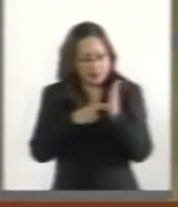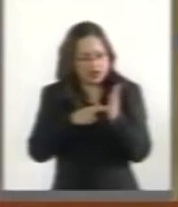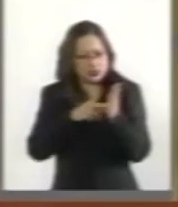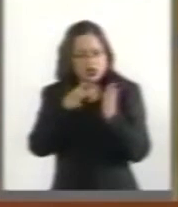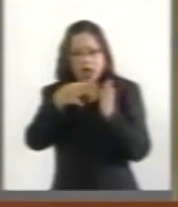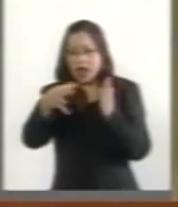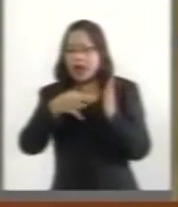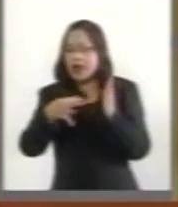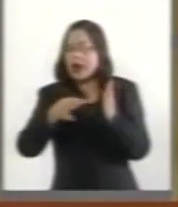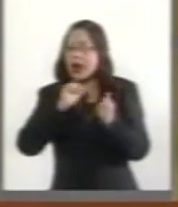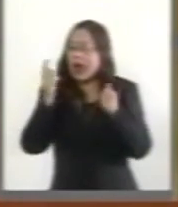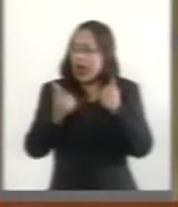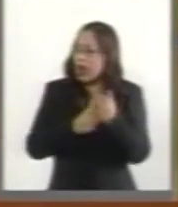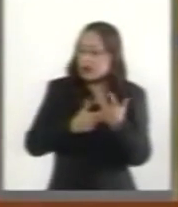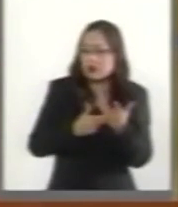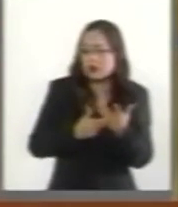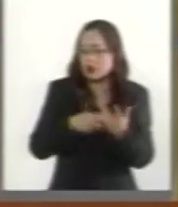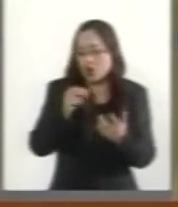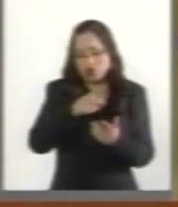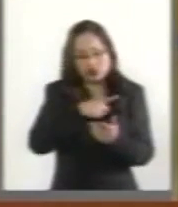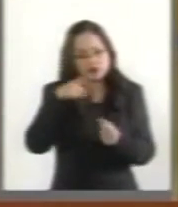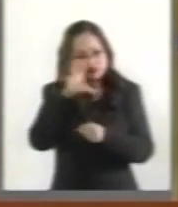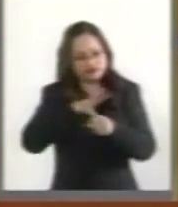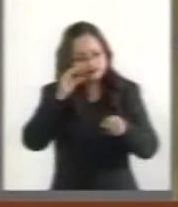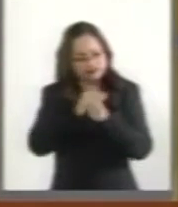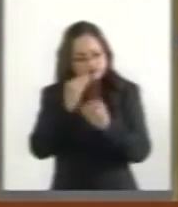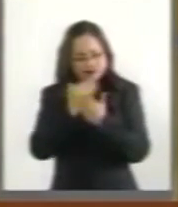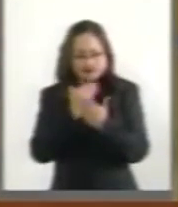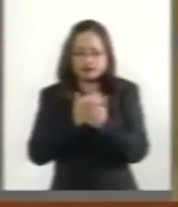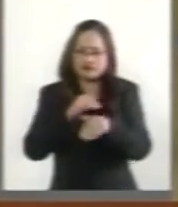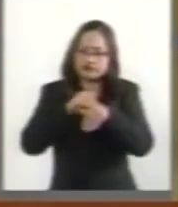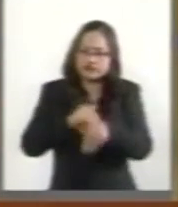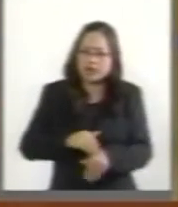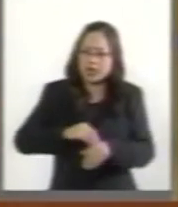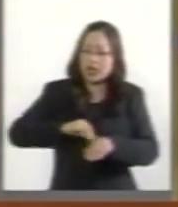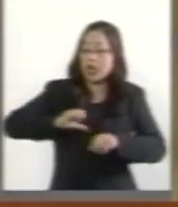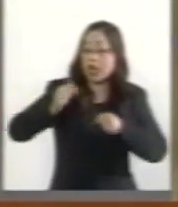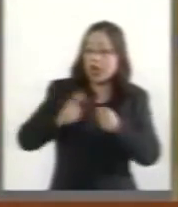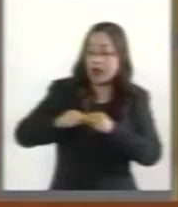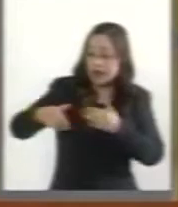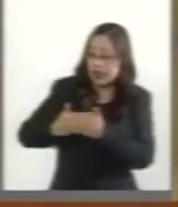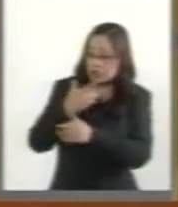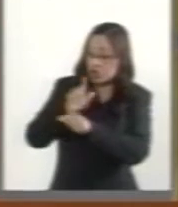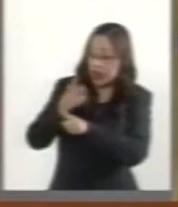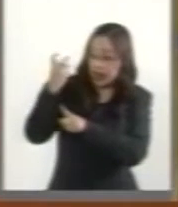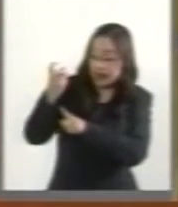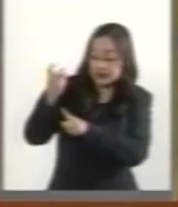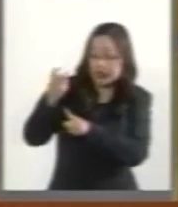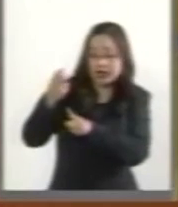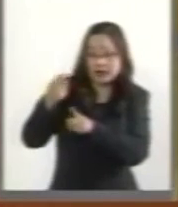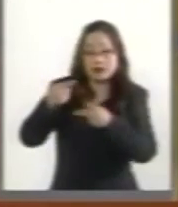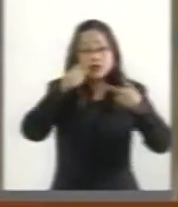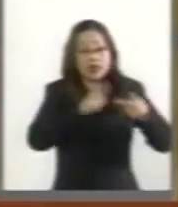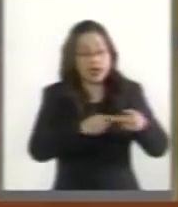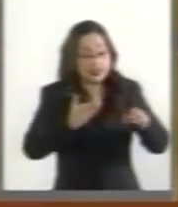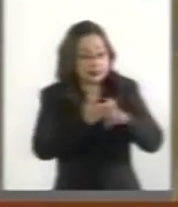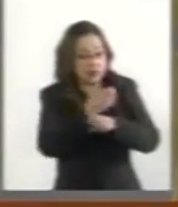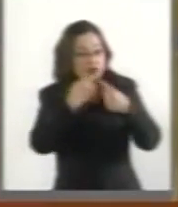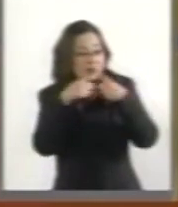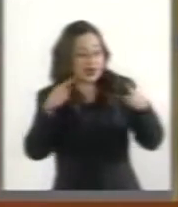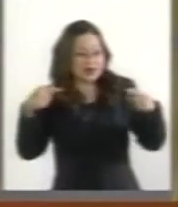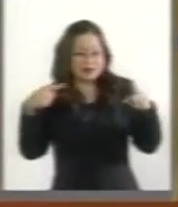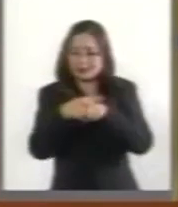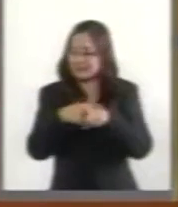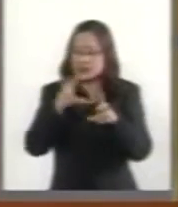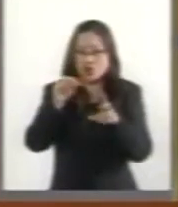utilicen un nivel de resolución en el organismo nacional y otros en las entidades federativas. Por eso